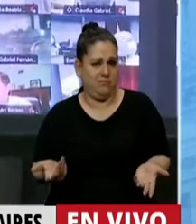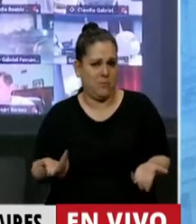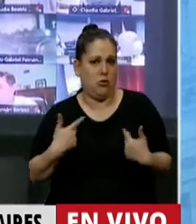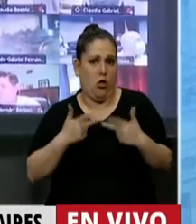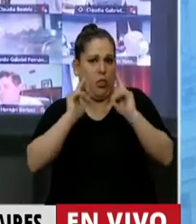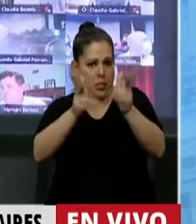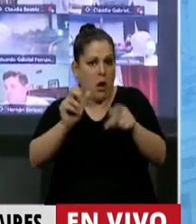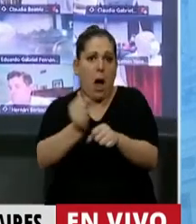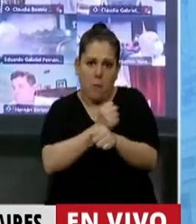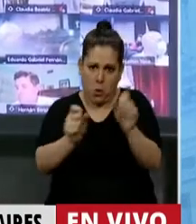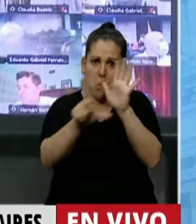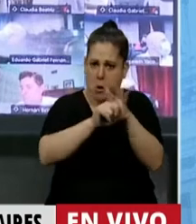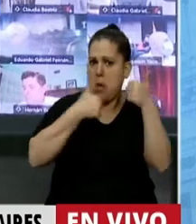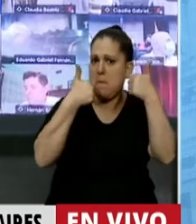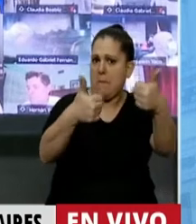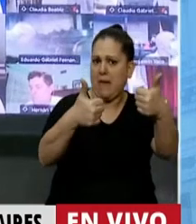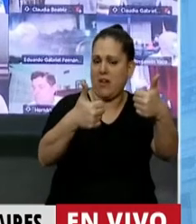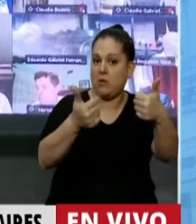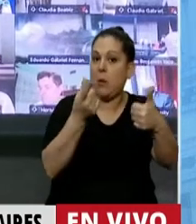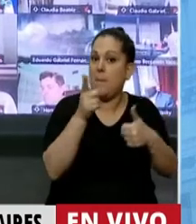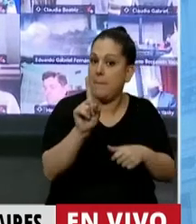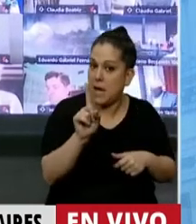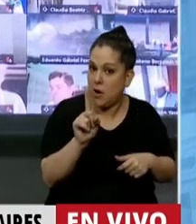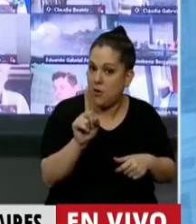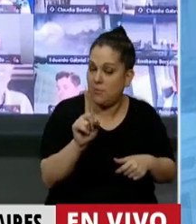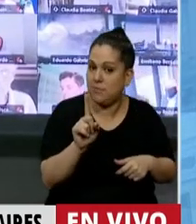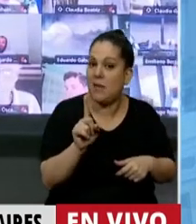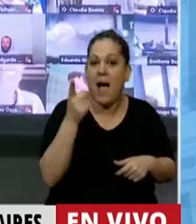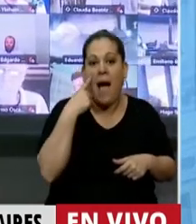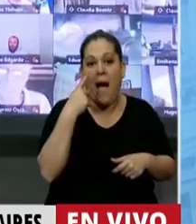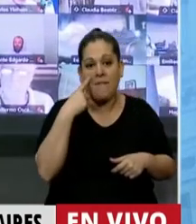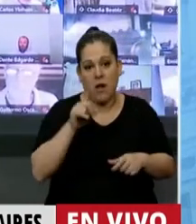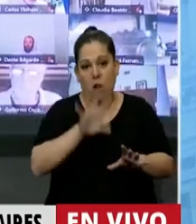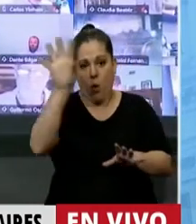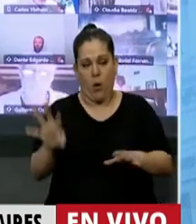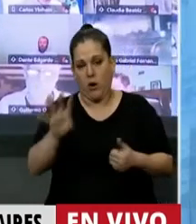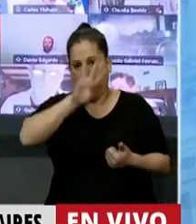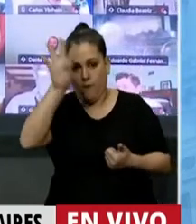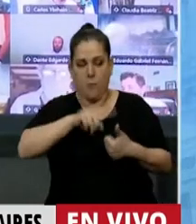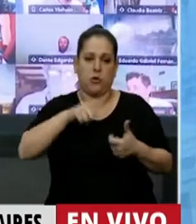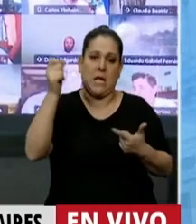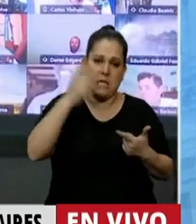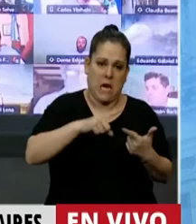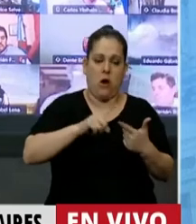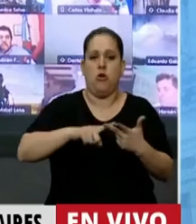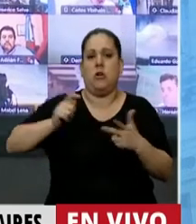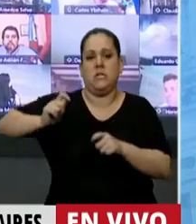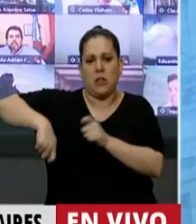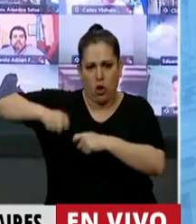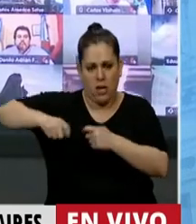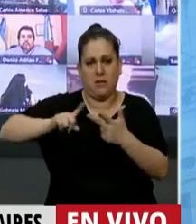aprobemos esta ley, perfecto, pero a ver si, a los gobernadores de Formosa, Chaco, Santiago del Estero,